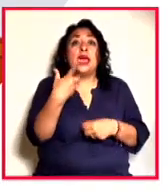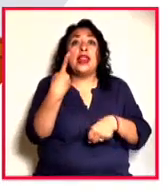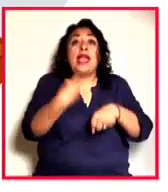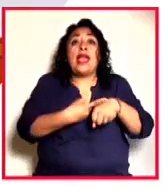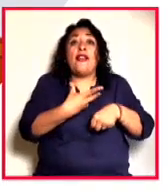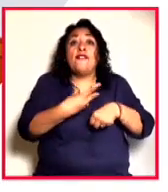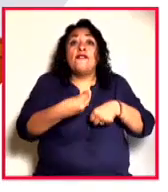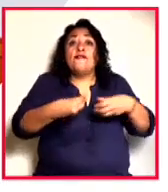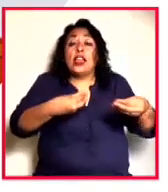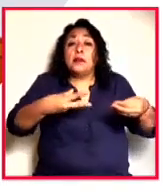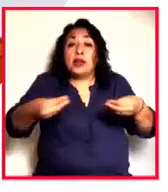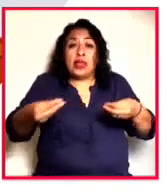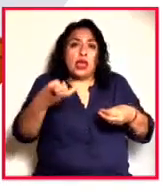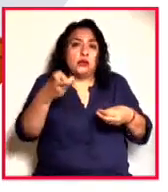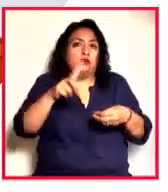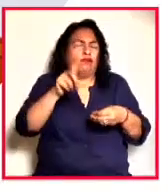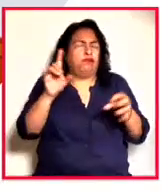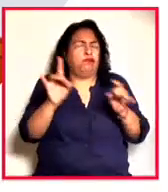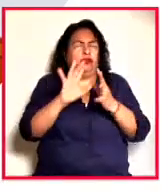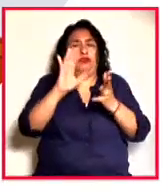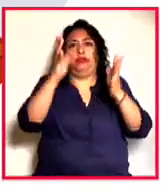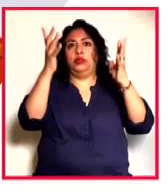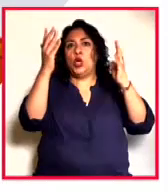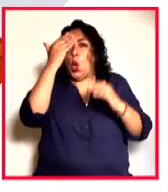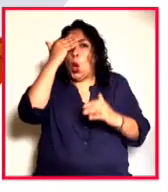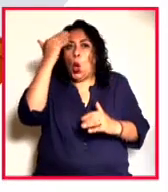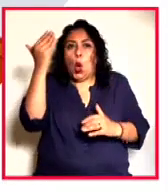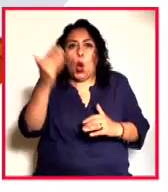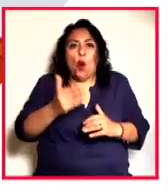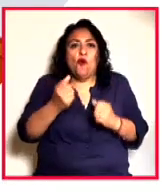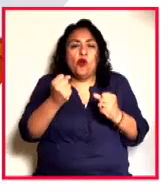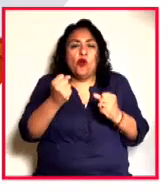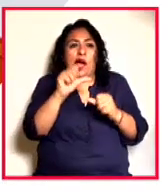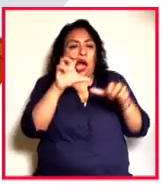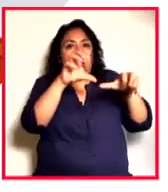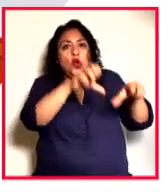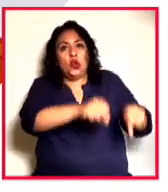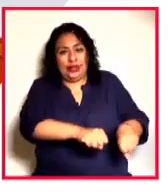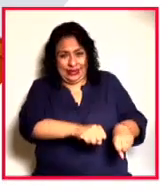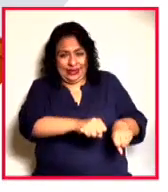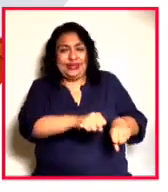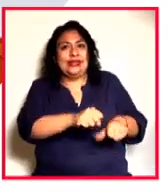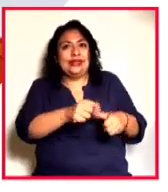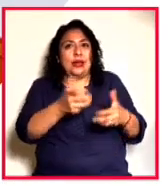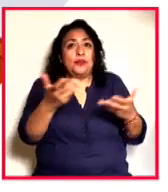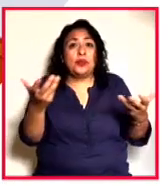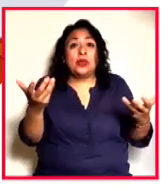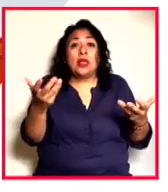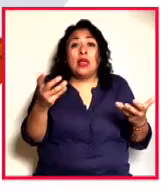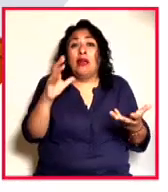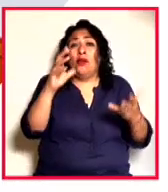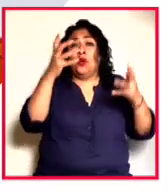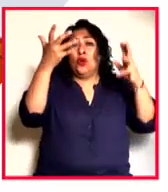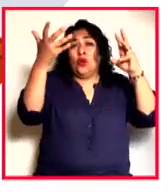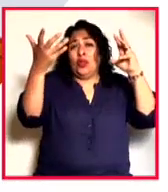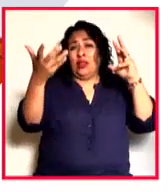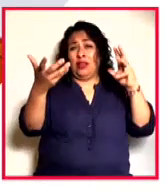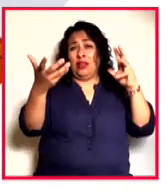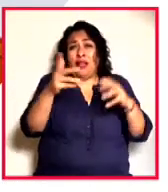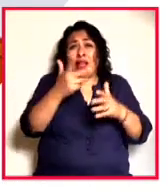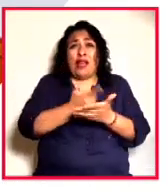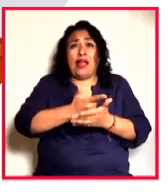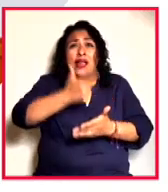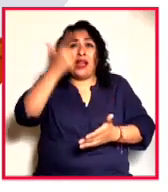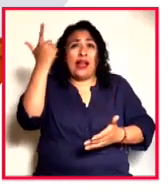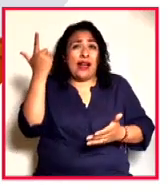Y esas van a tener consecuencias tremendas en la conquista. La catástrofe demográfica más grave de la historia de la